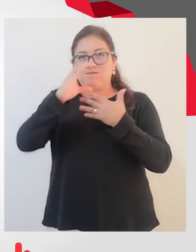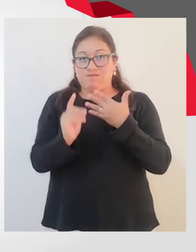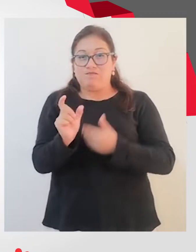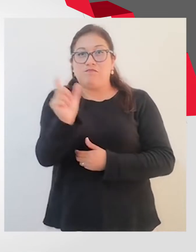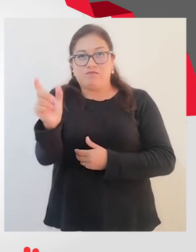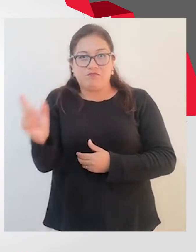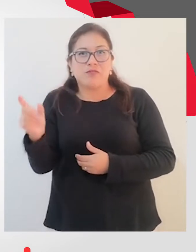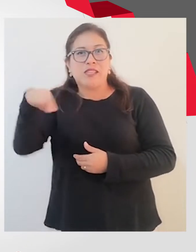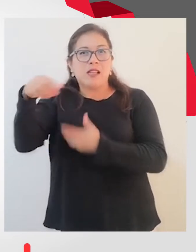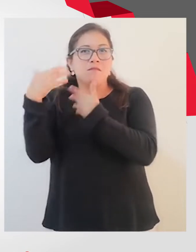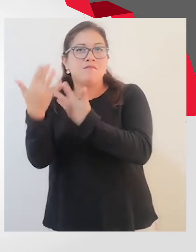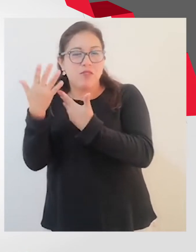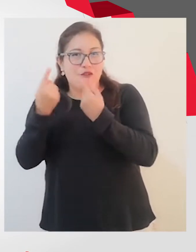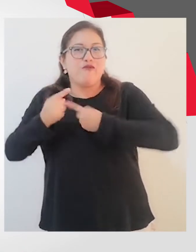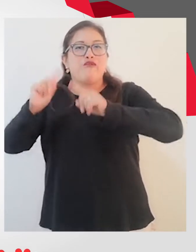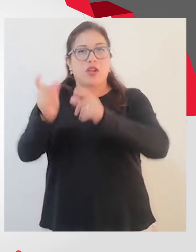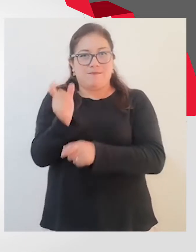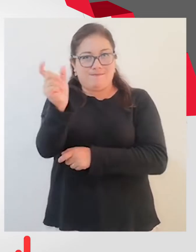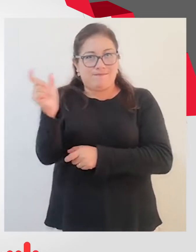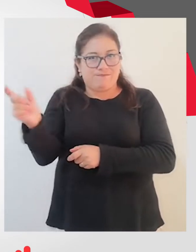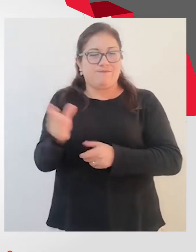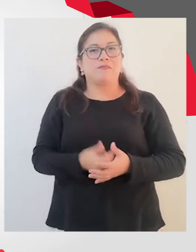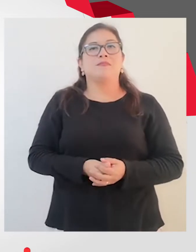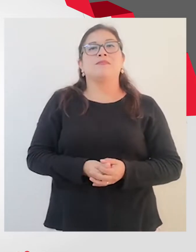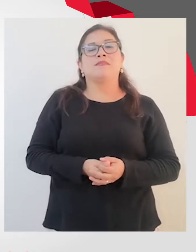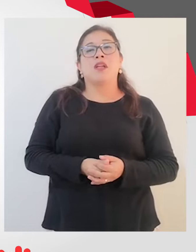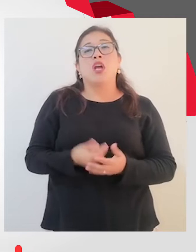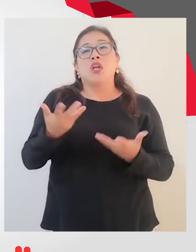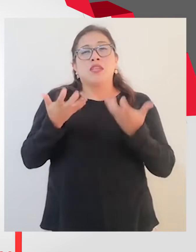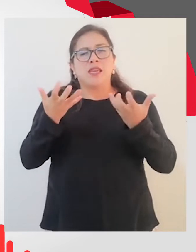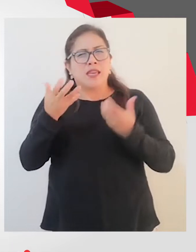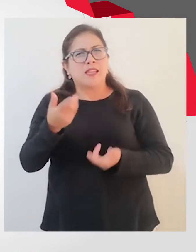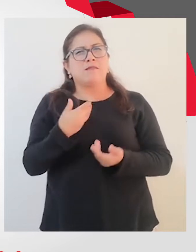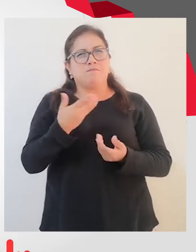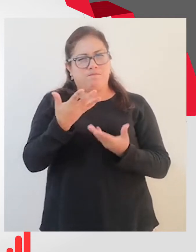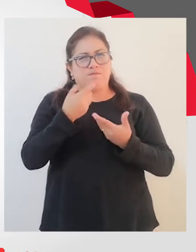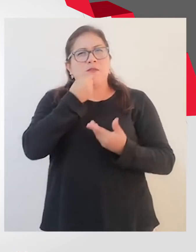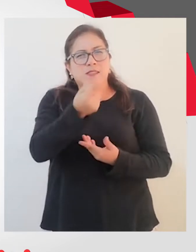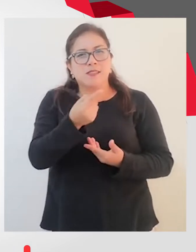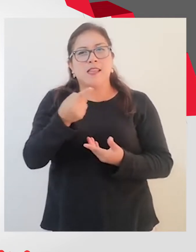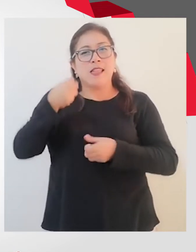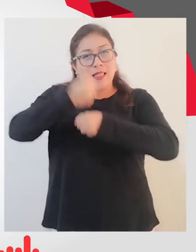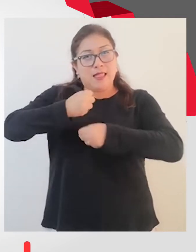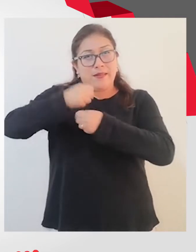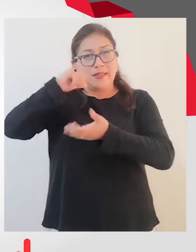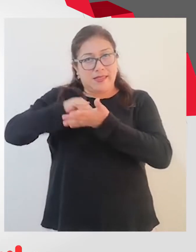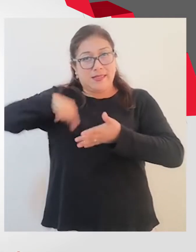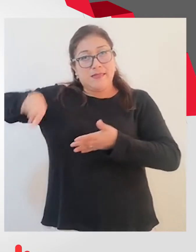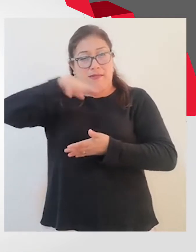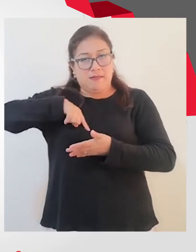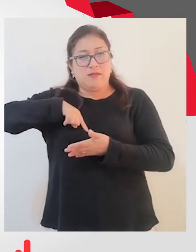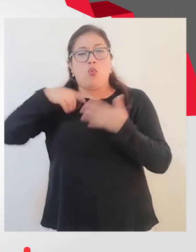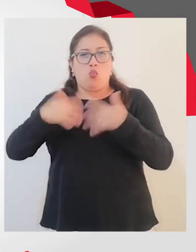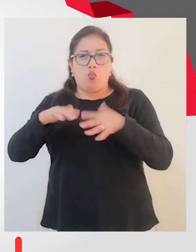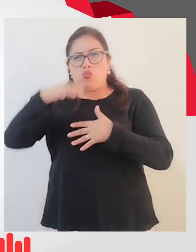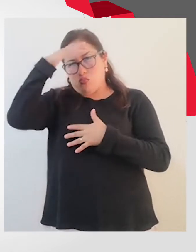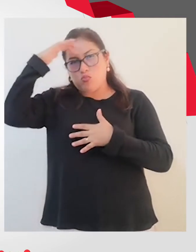discapacidad venían esperando ya hace algún tiempo. Lo que hay que destacar es el trabajo que se viene realizando intensamente a nivel nacional, en cuanto a